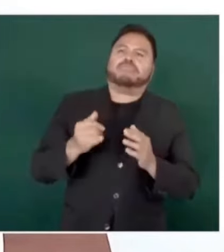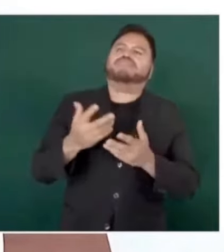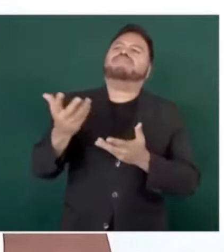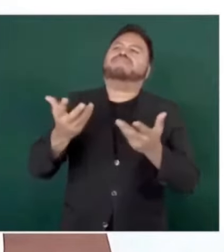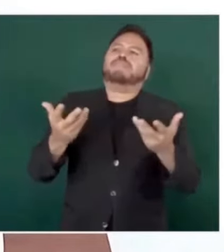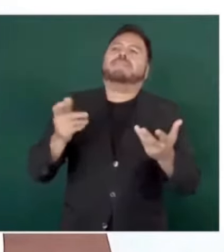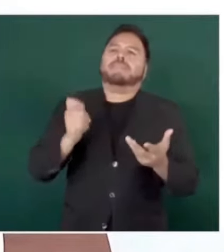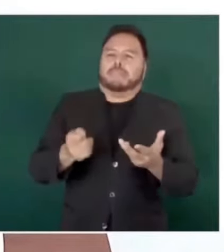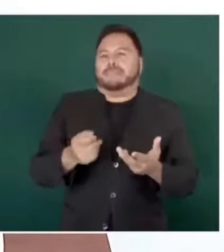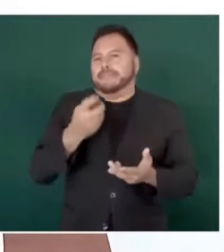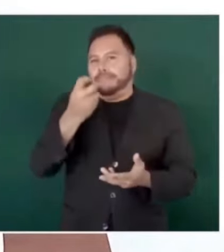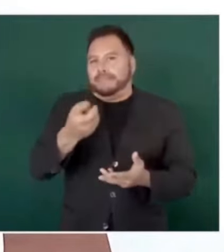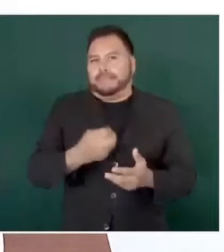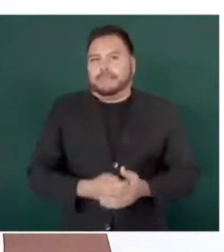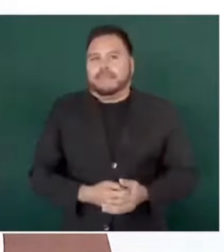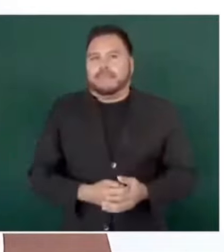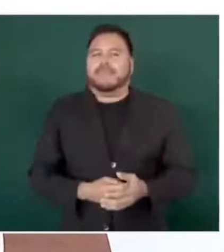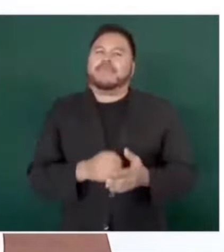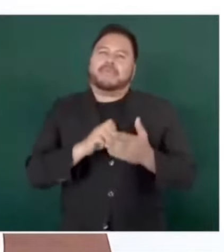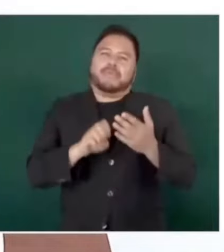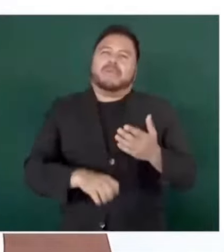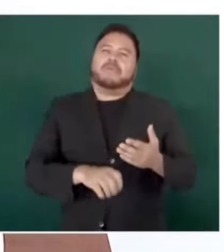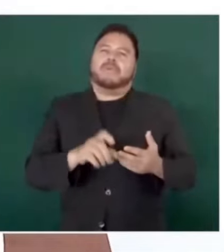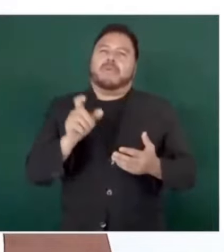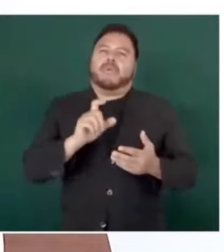Esos, esos que ponen alambradas y